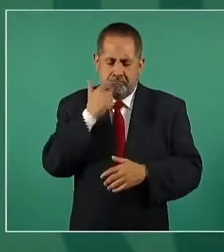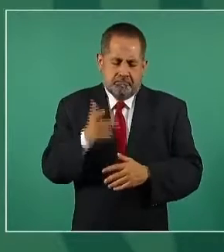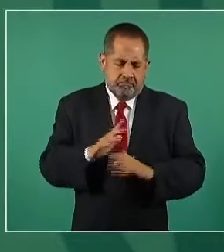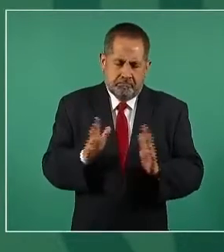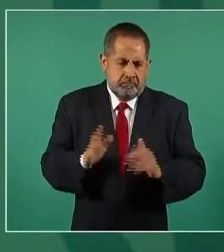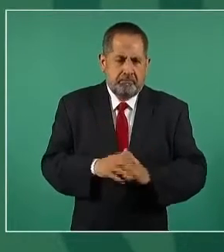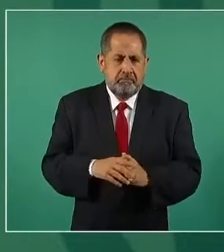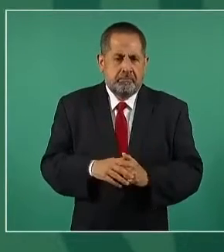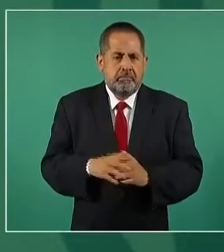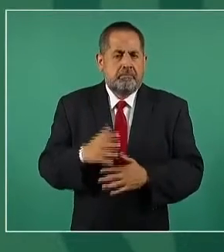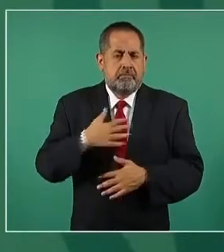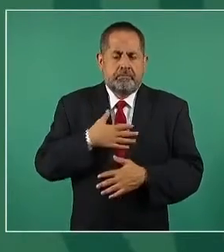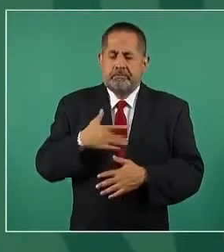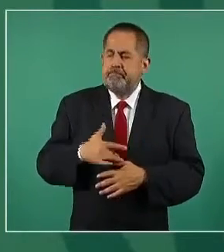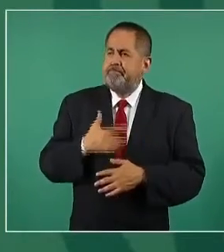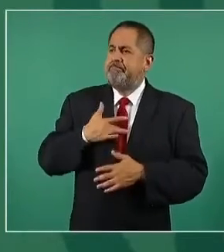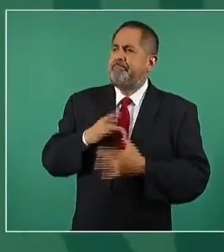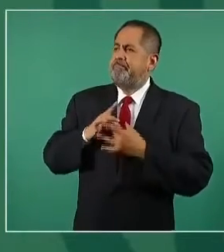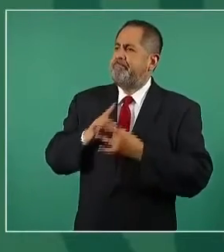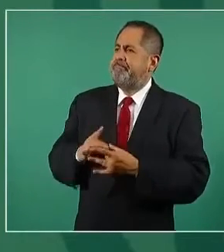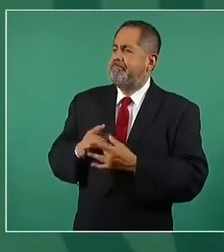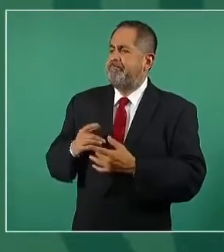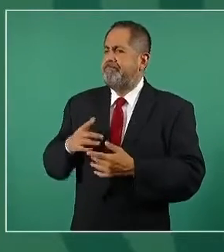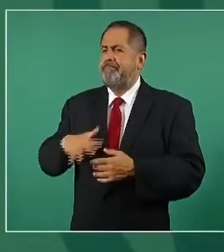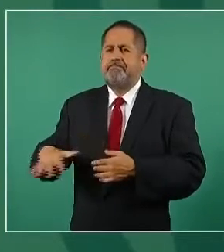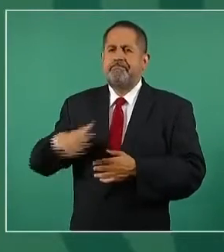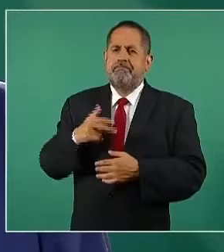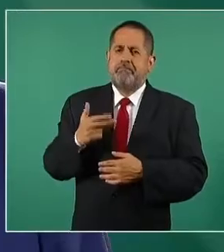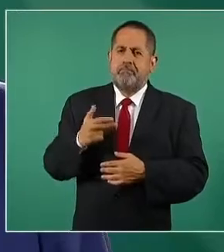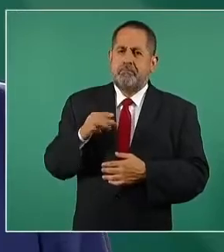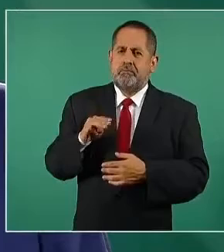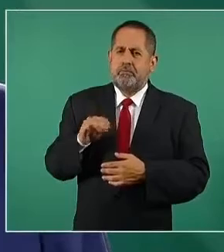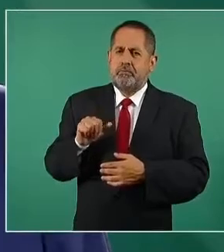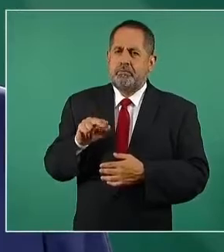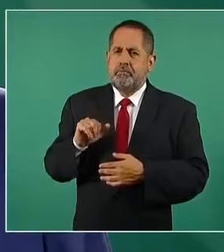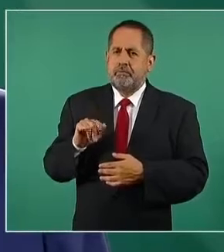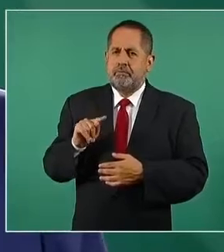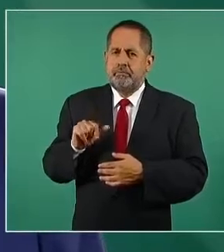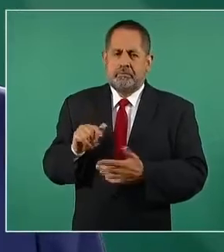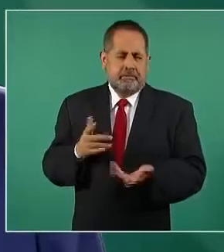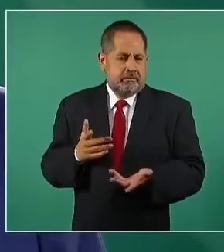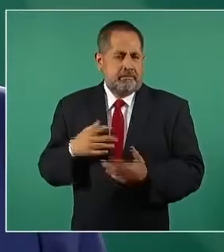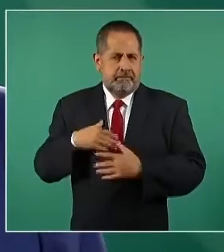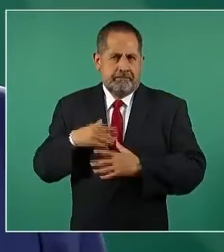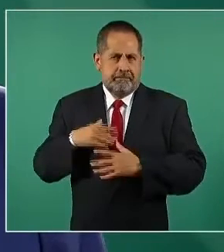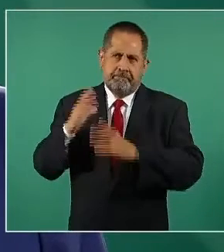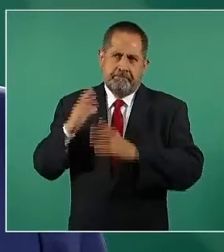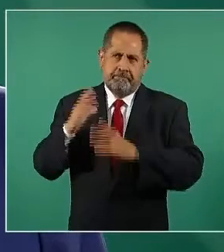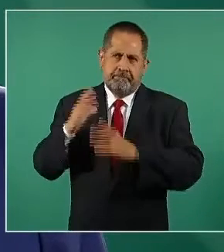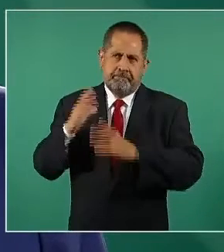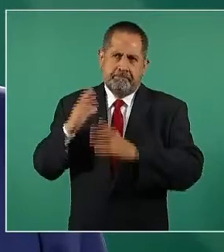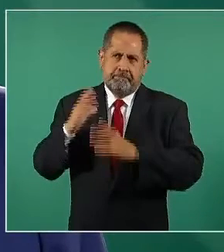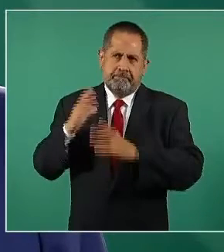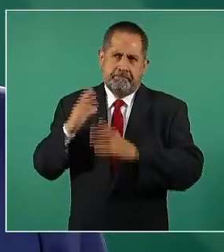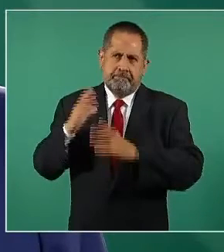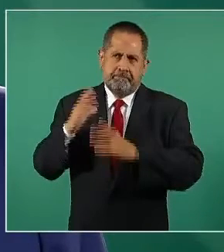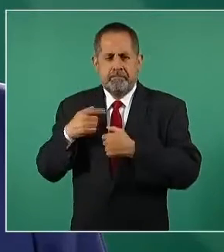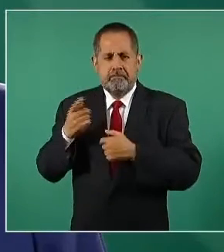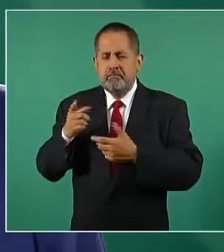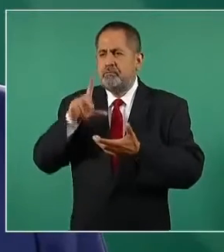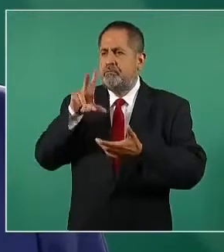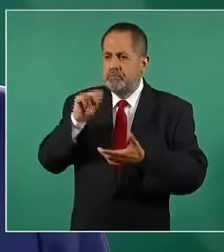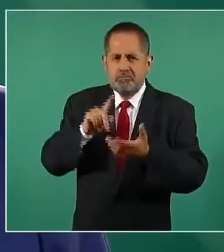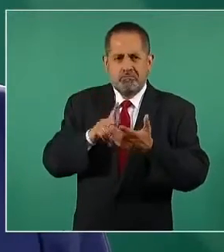Yo soy un humanista, estoy formado en la Escuela de la No